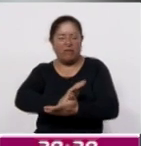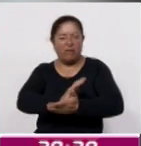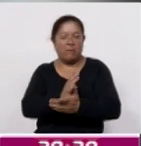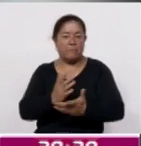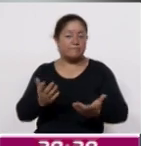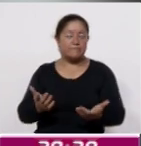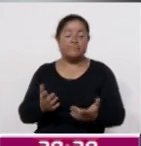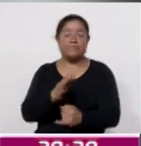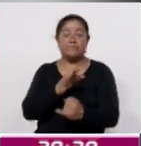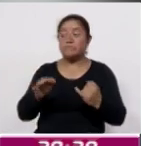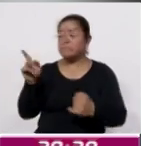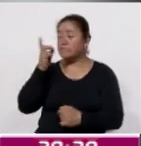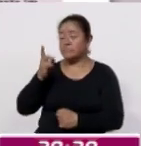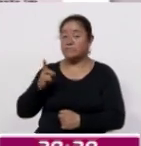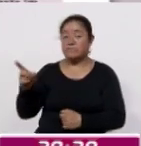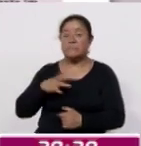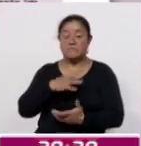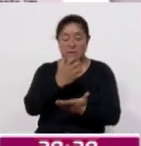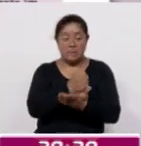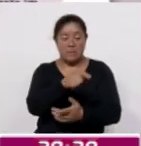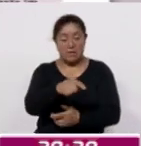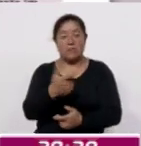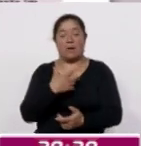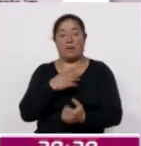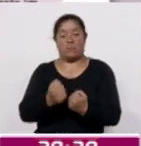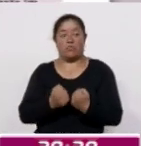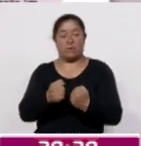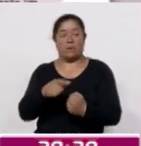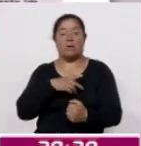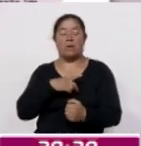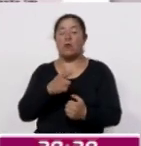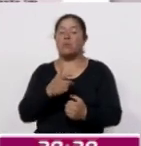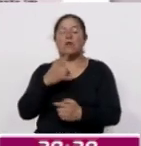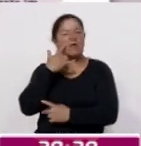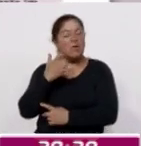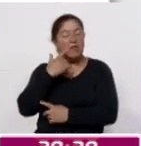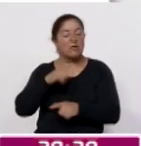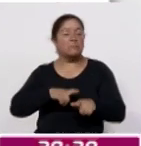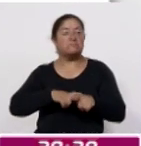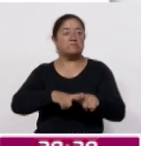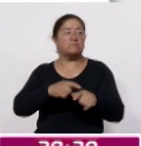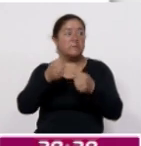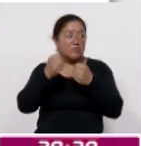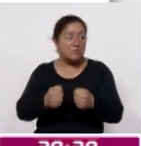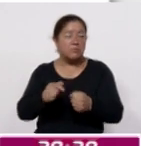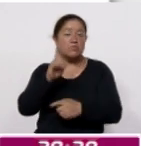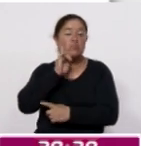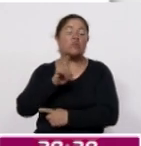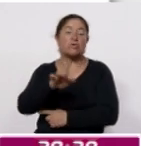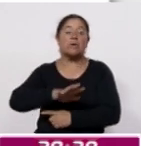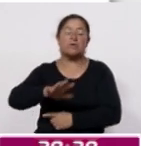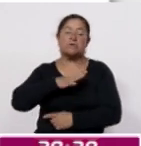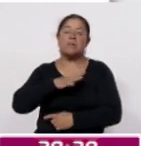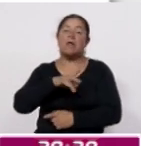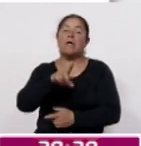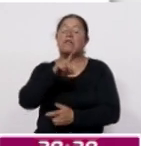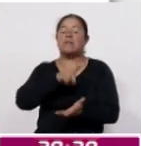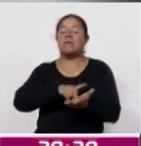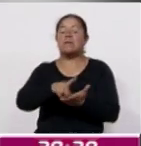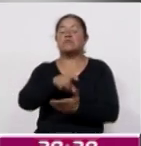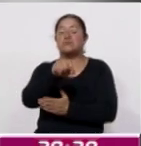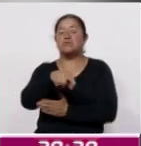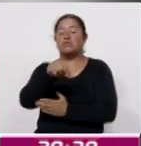ponente subrayó que lograr un equilibrio en el poder implica un esfuerzo continuo para garantizar que las mujeres tengan los mismos derechos y